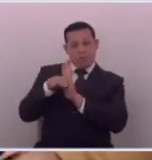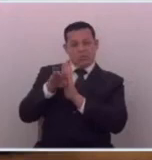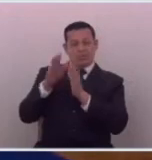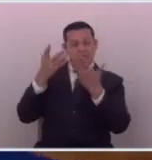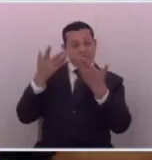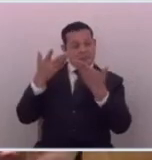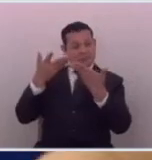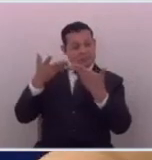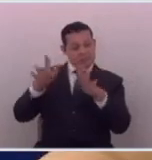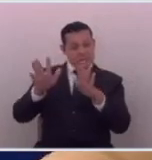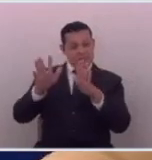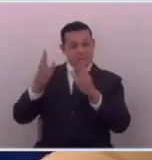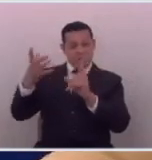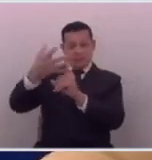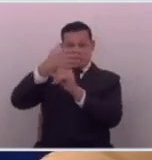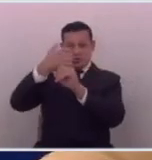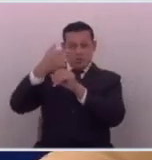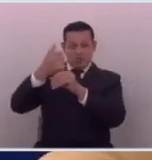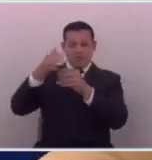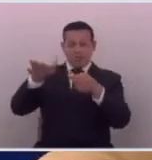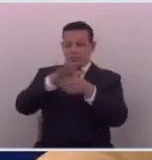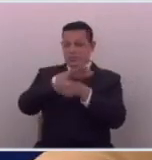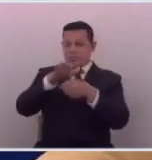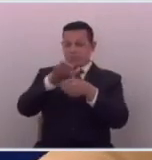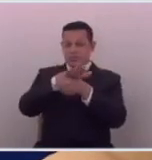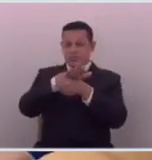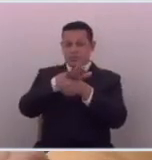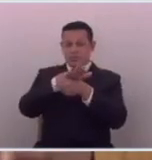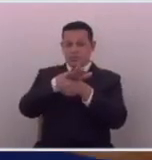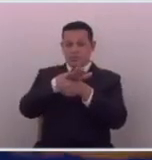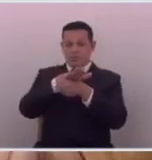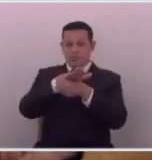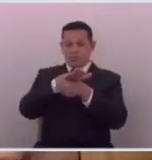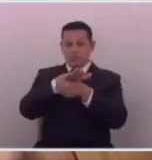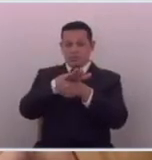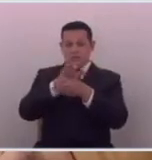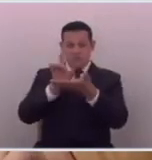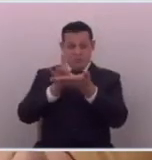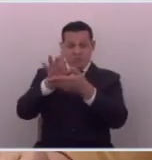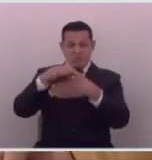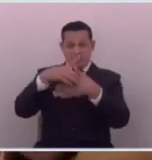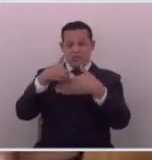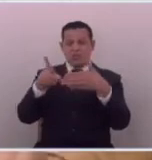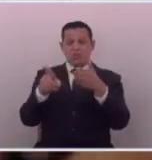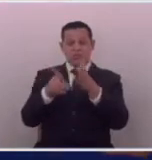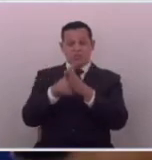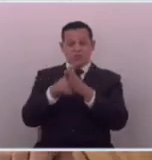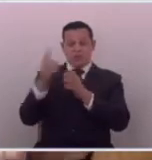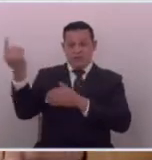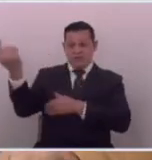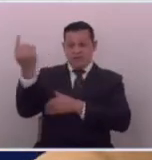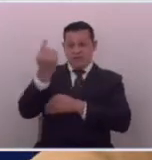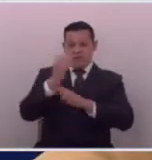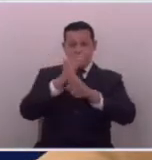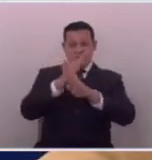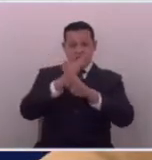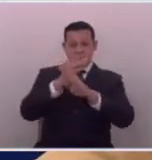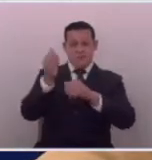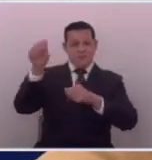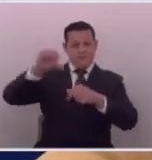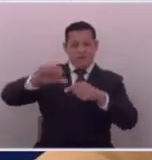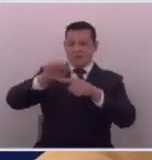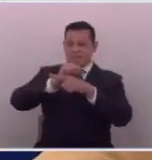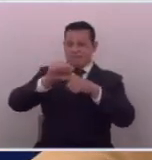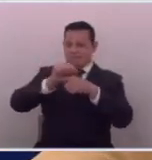lo que ya venían adquiriendo definitivamente es una decepción que diputados vengan a defender esas malas